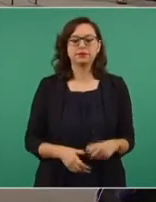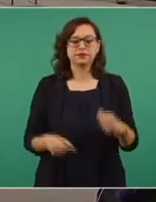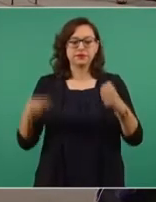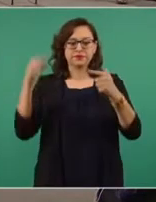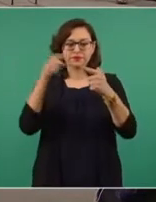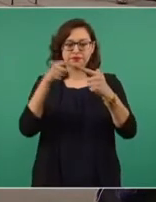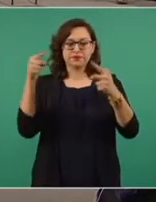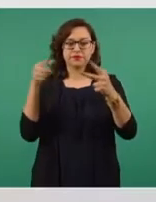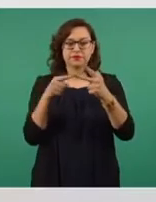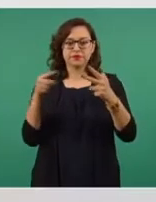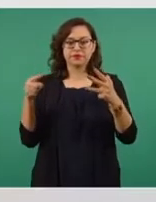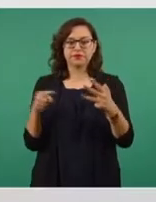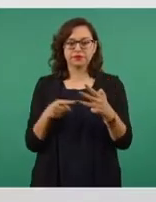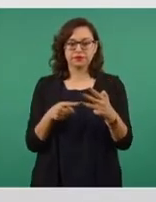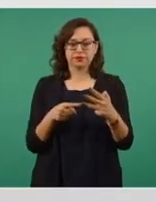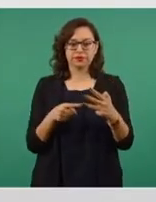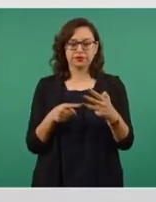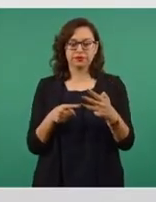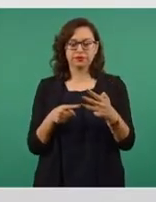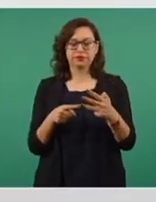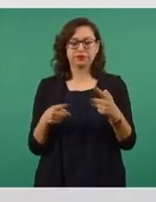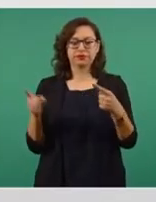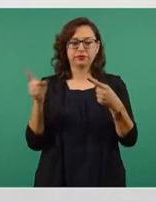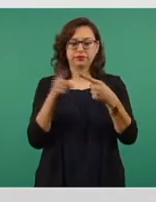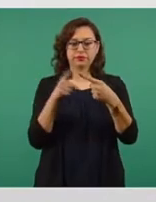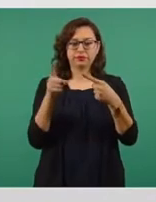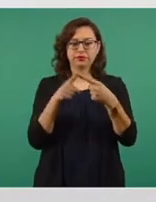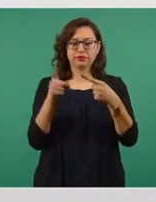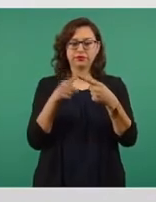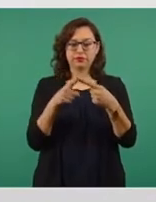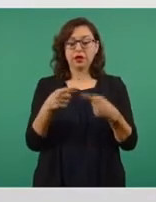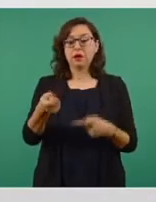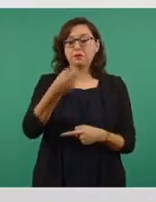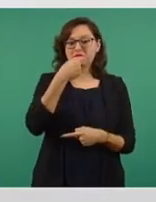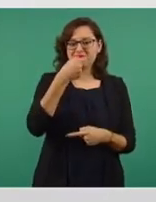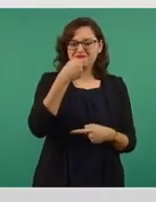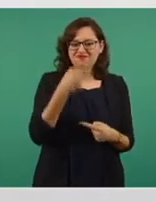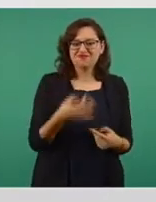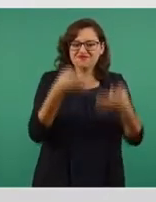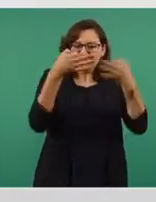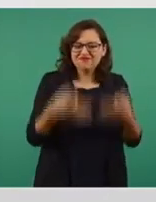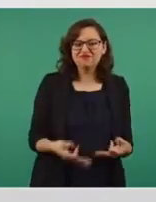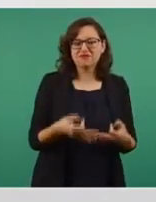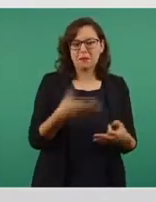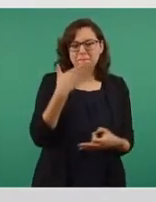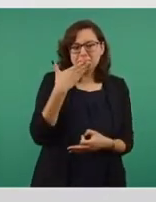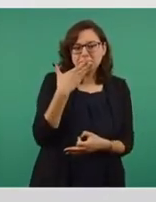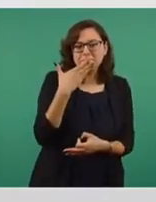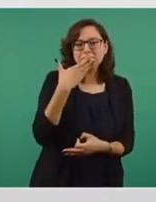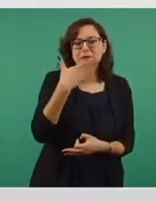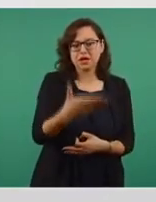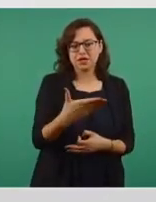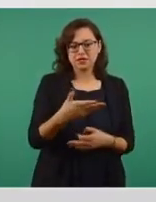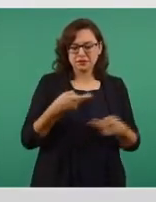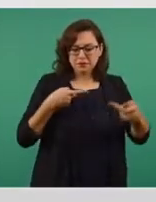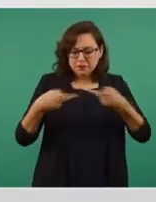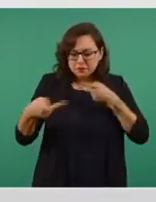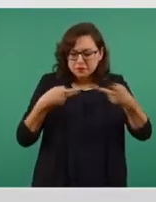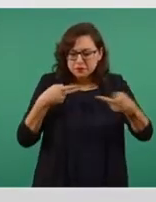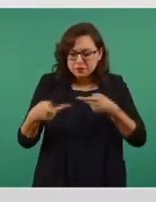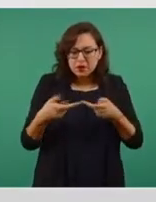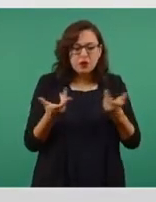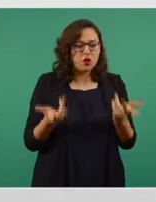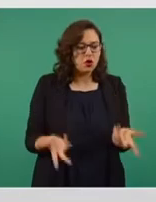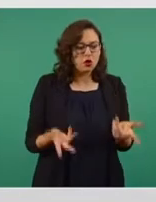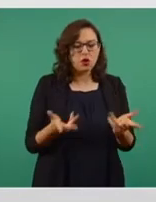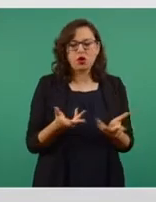optimización, los engranes de ella. Primero, la optimización médica, que consiste en planear la compra de lo